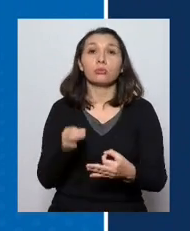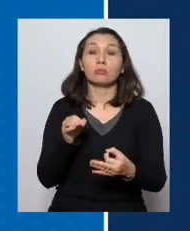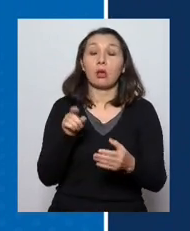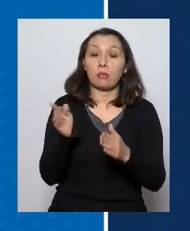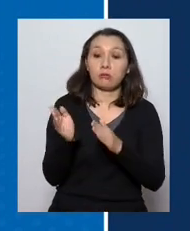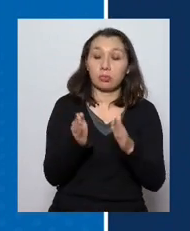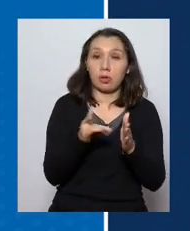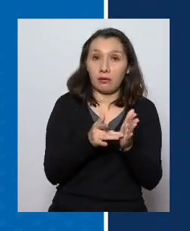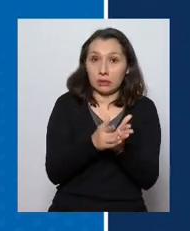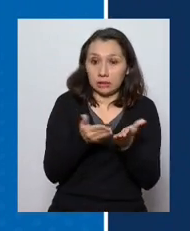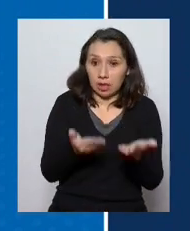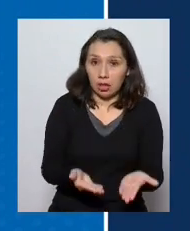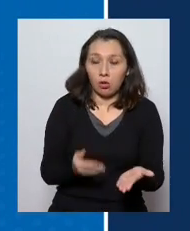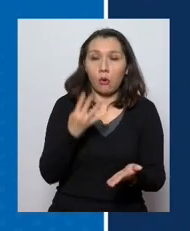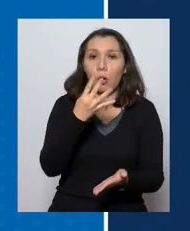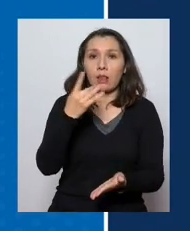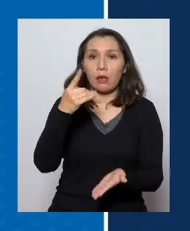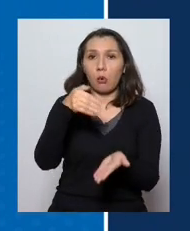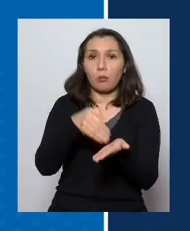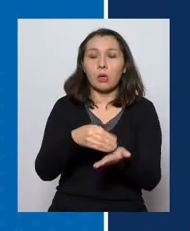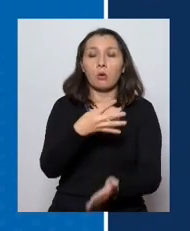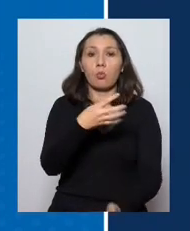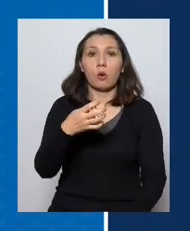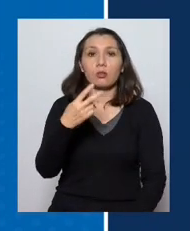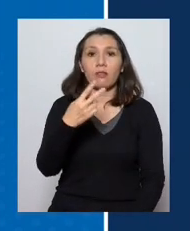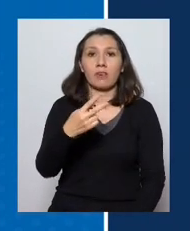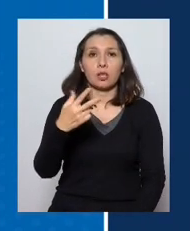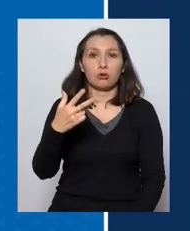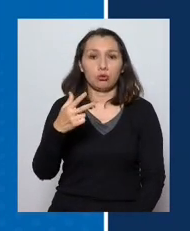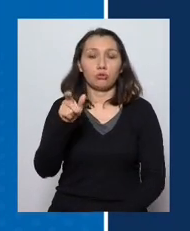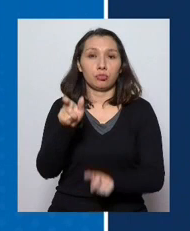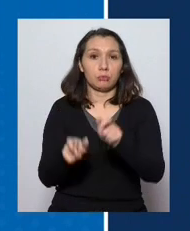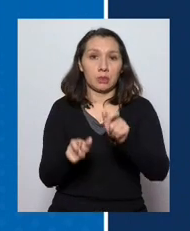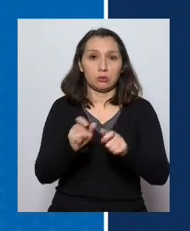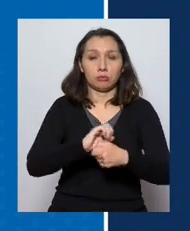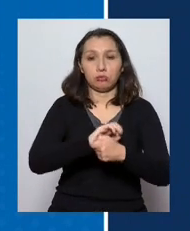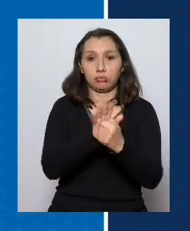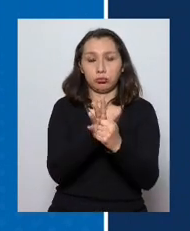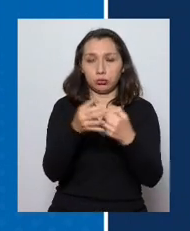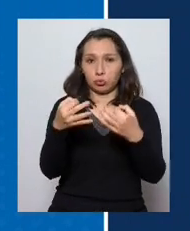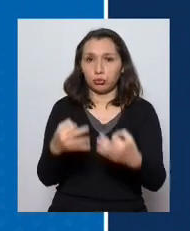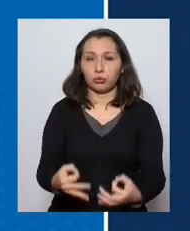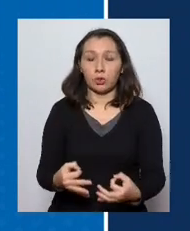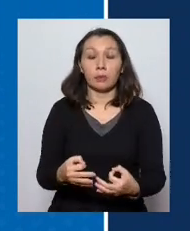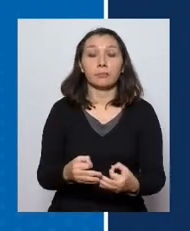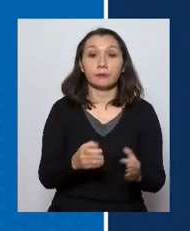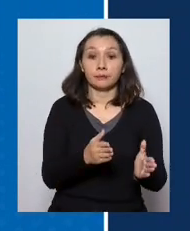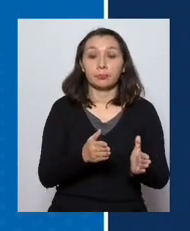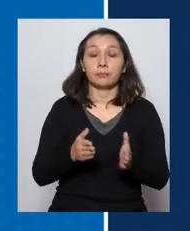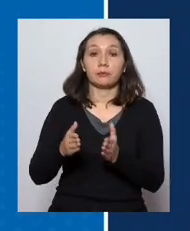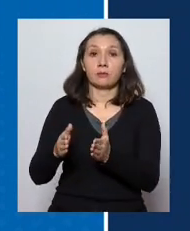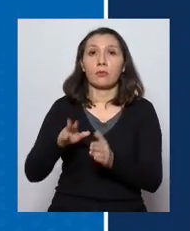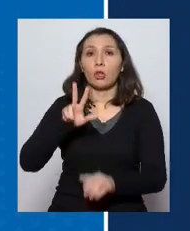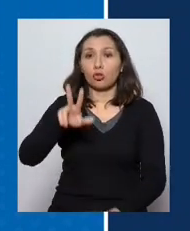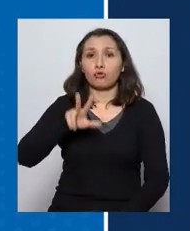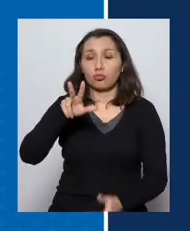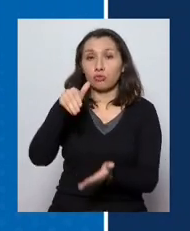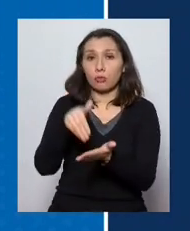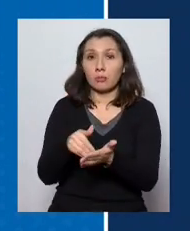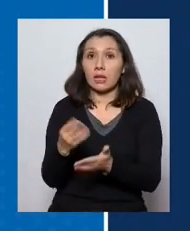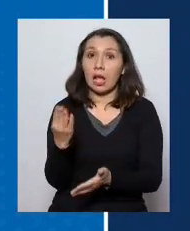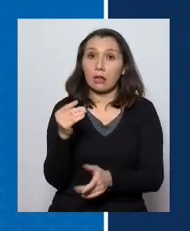fecha son 41.428 casos totales, de los cuales 18